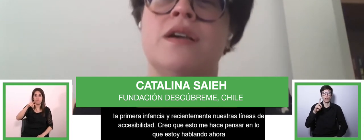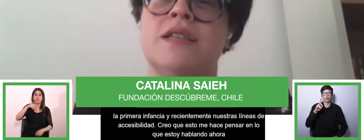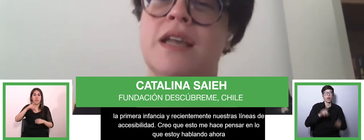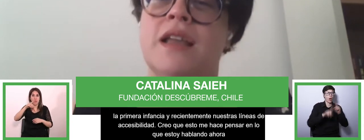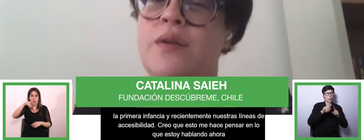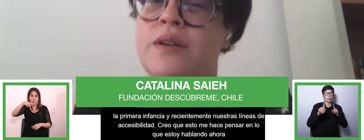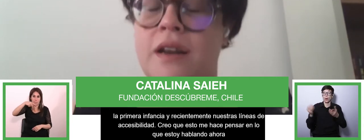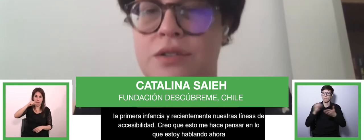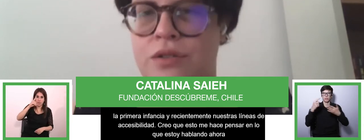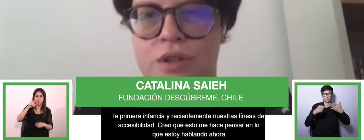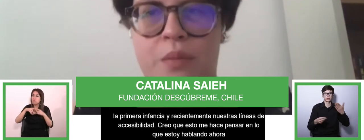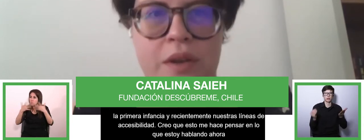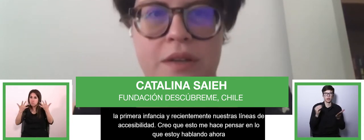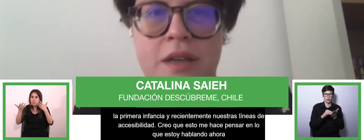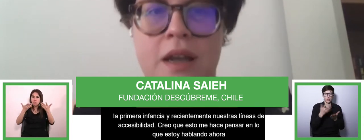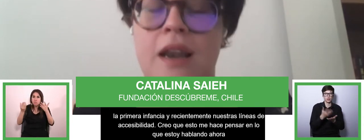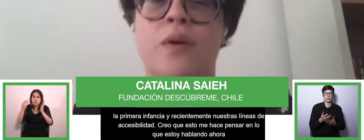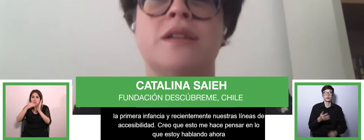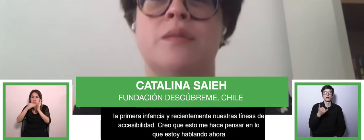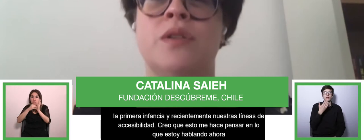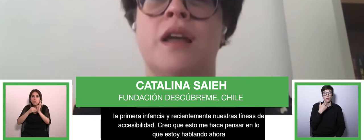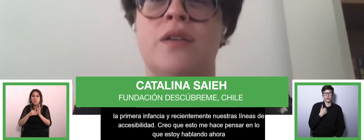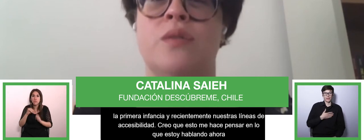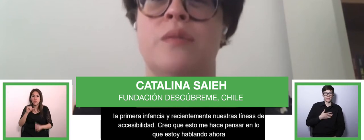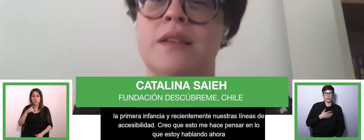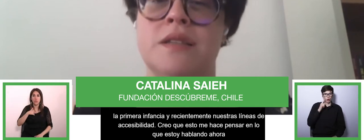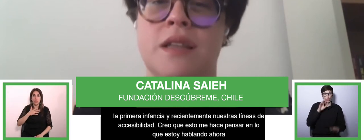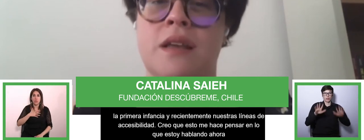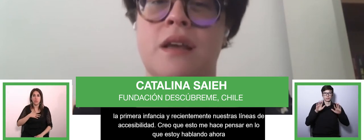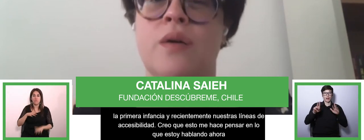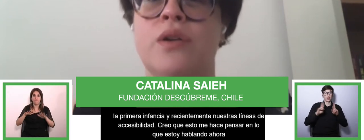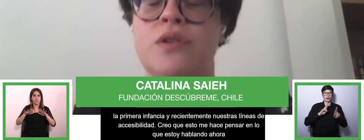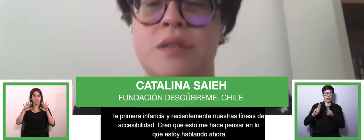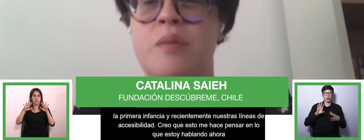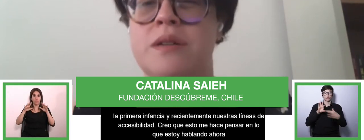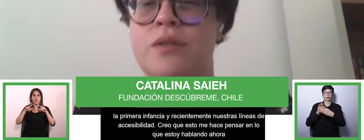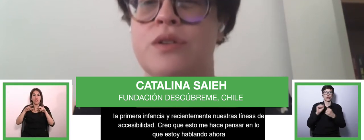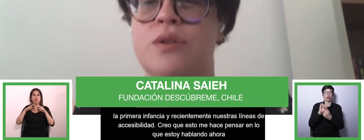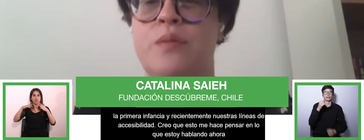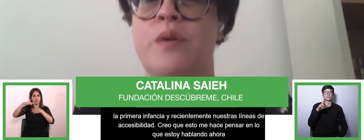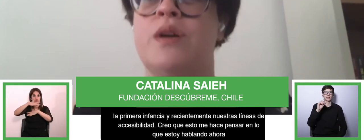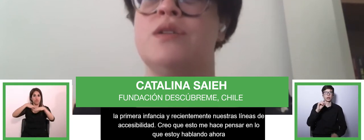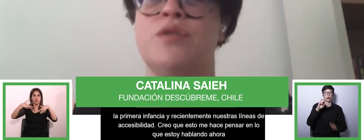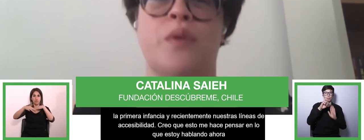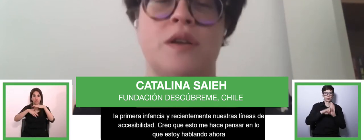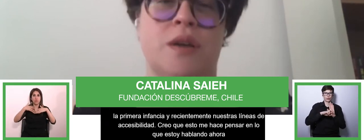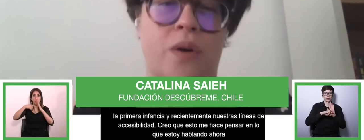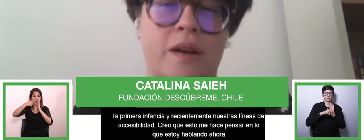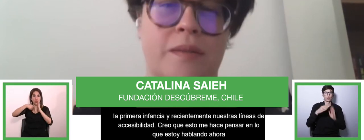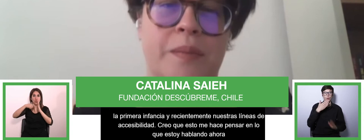contexto, quisiera destacar nuestra relación con Zero Project, la cual se remonta al año 2017 cuando nos hicimos merecedores de un